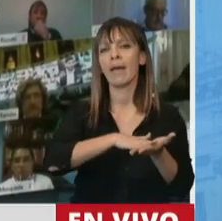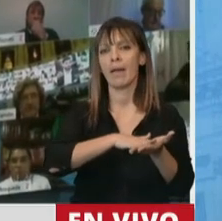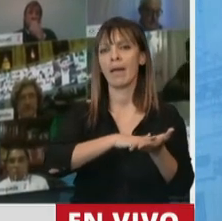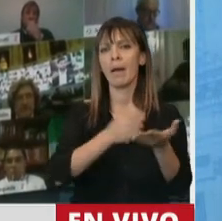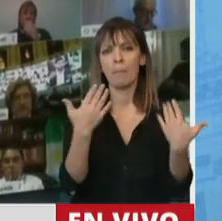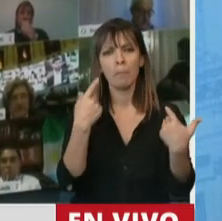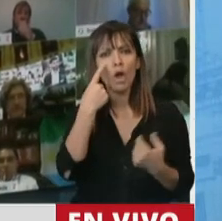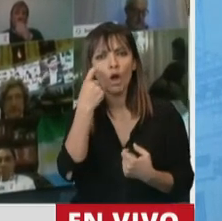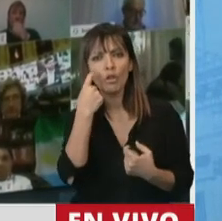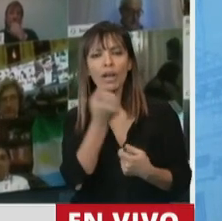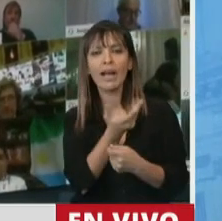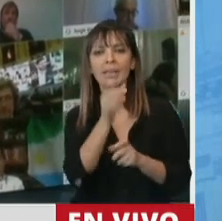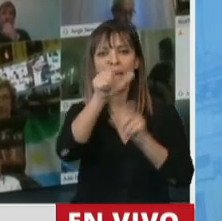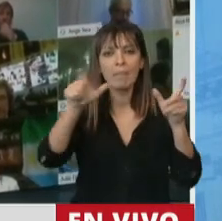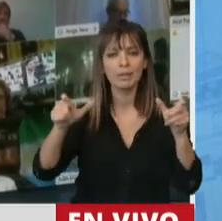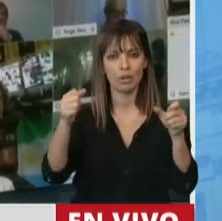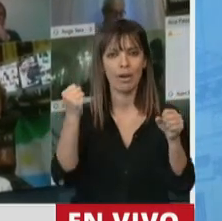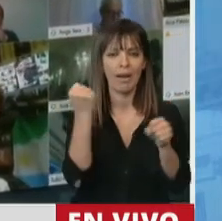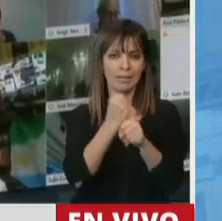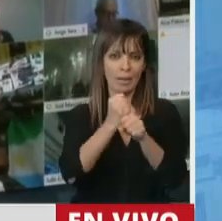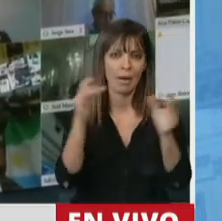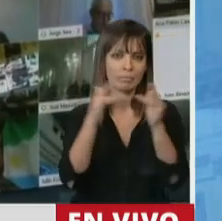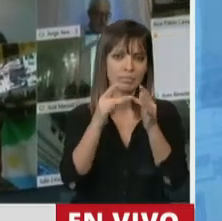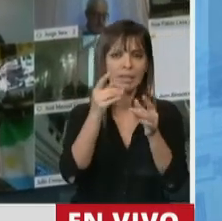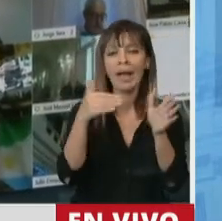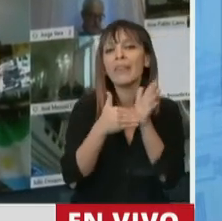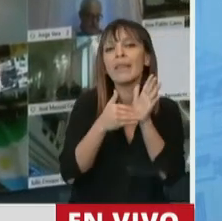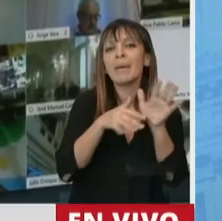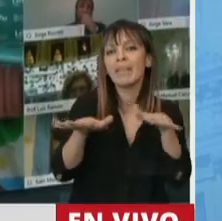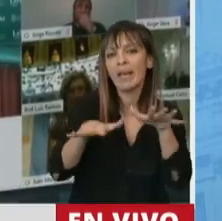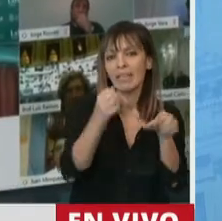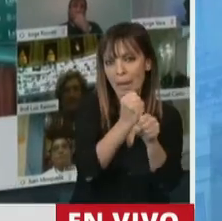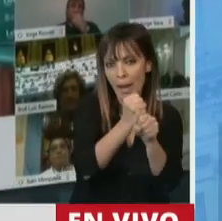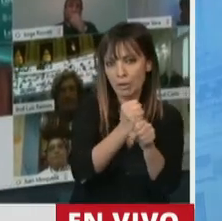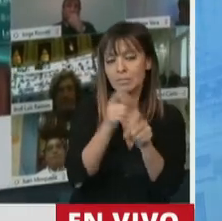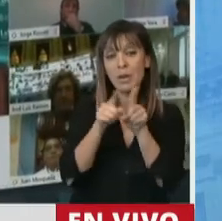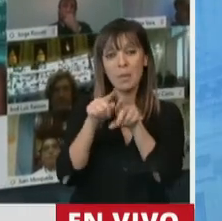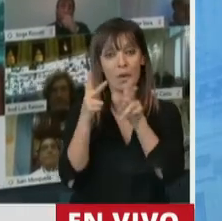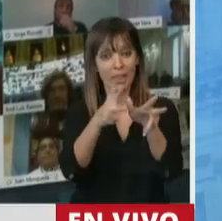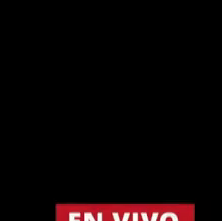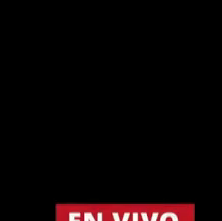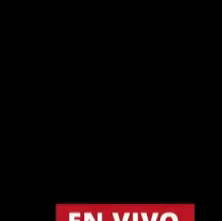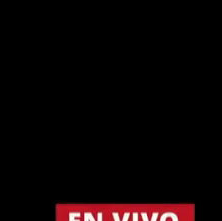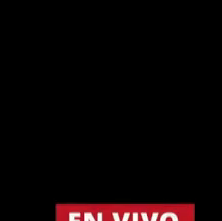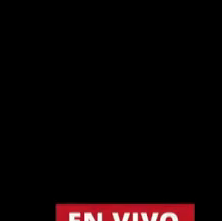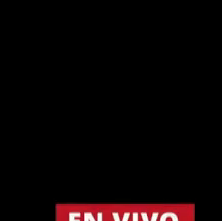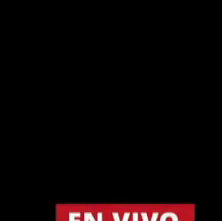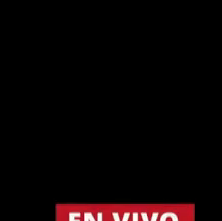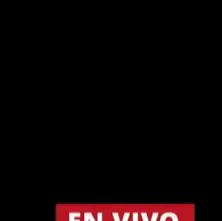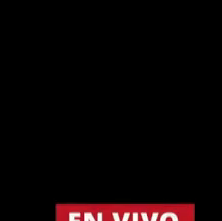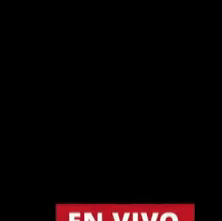la cantidad de trabajadores, de teletrabajadores en diferentes actividades. Bien dijo Vanessa como el diputado preopinado.